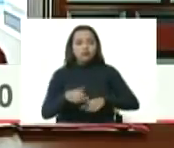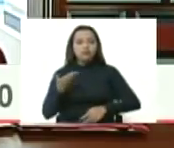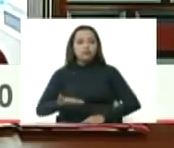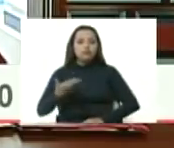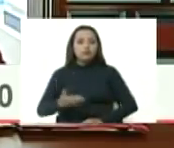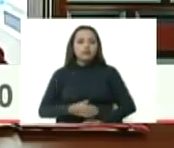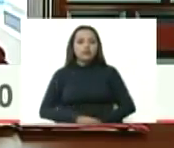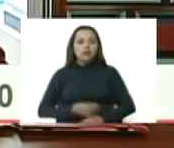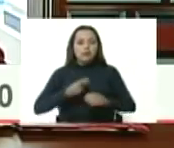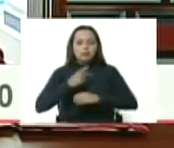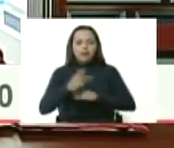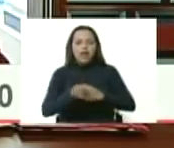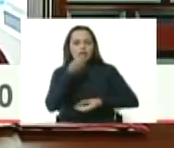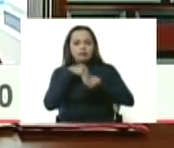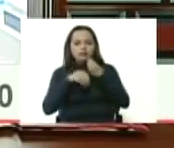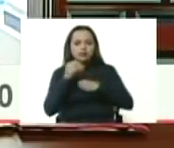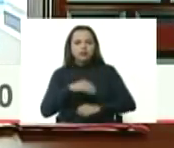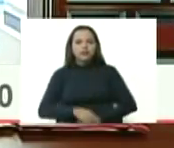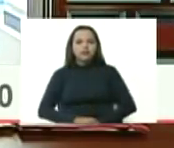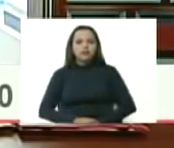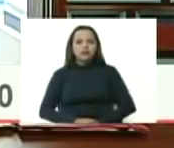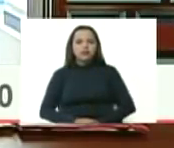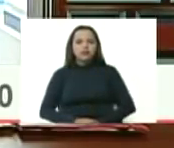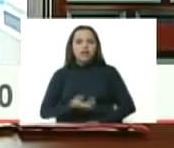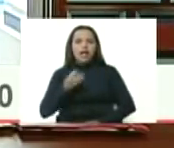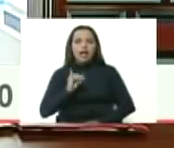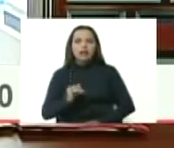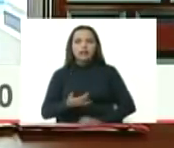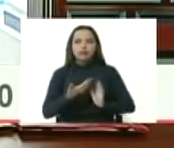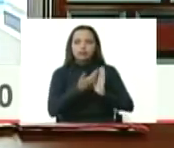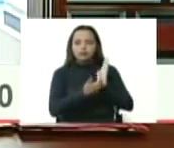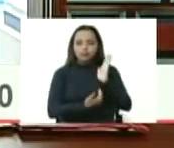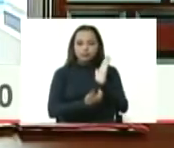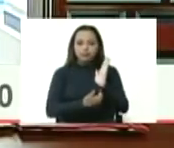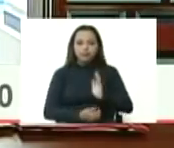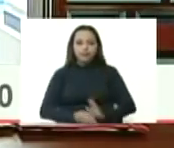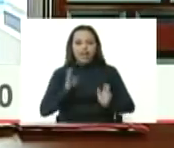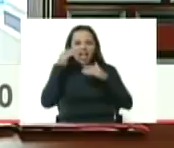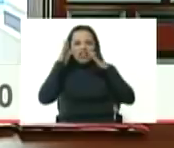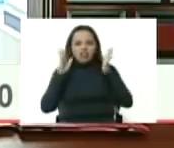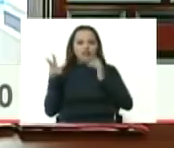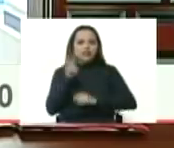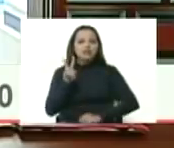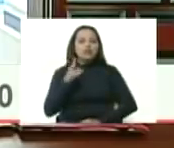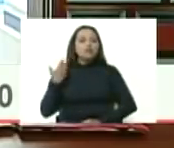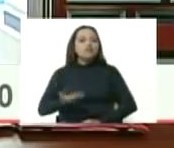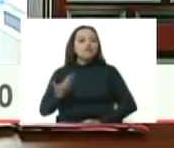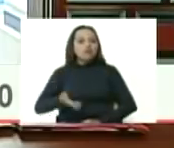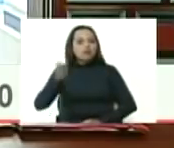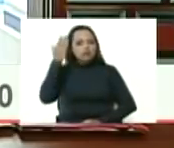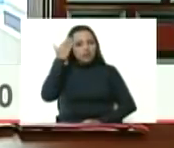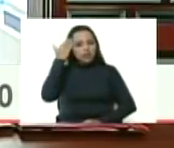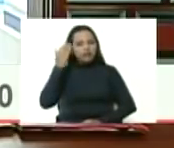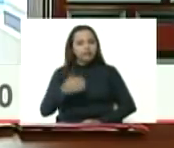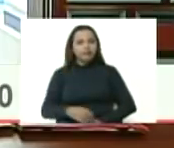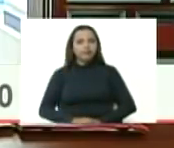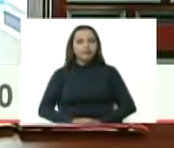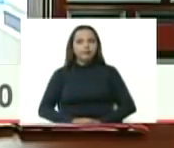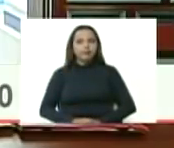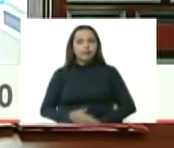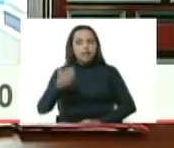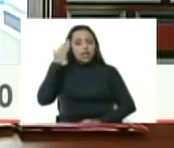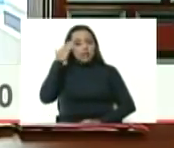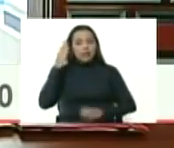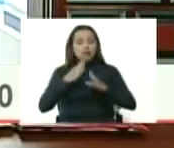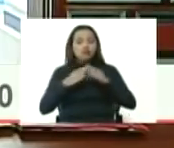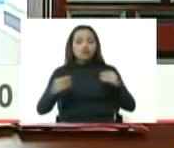para el plan alimentario, aquí lo tengo, fíjense ustedes, atención Venezuela, esto es muy importante que lo sepamos, que lo sepan todos los